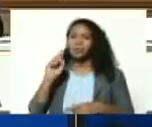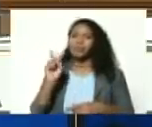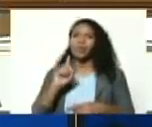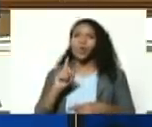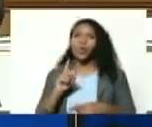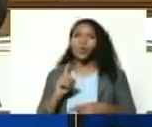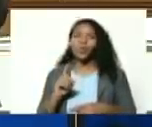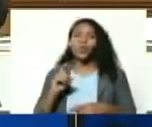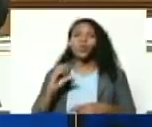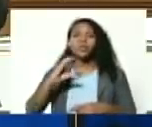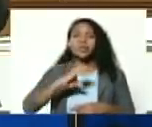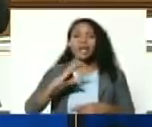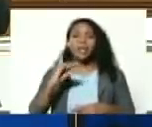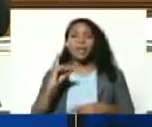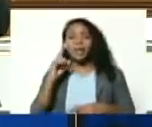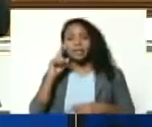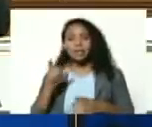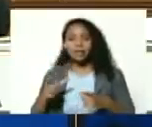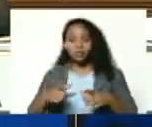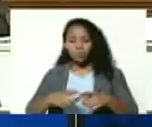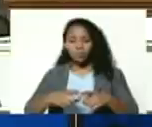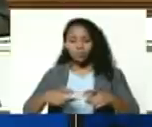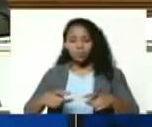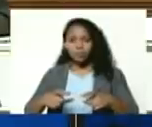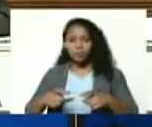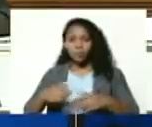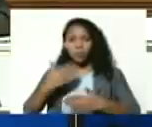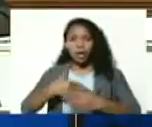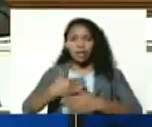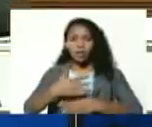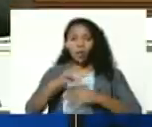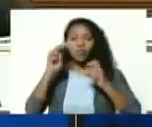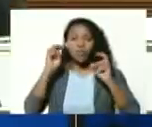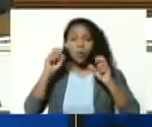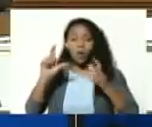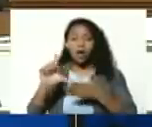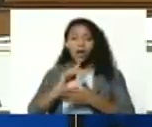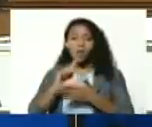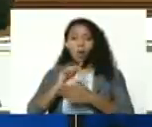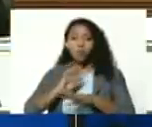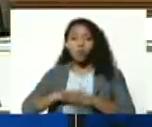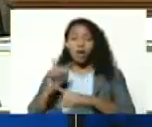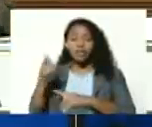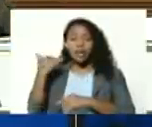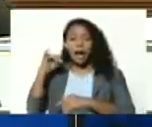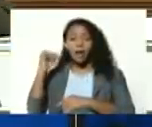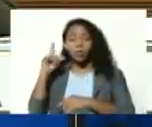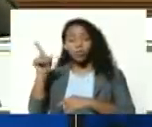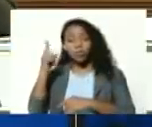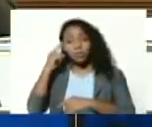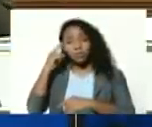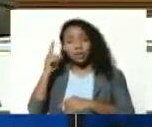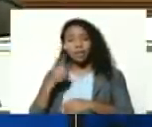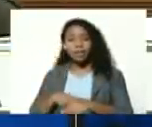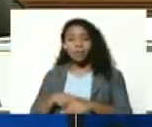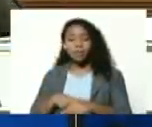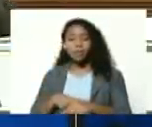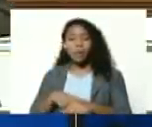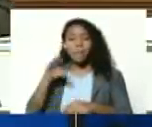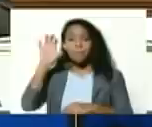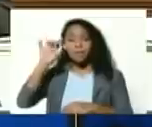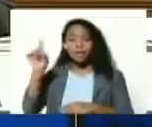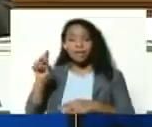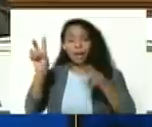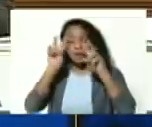me entregaron un archivo con nuevos libros porque hay una efervescencia patria hay una efervescencia en